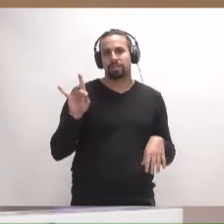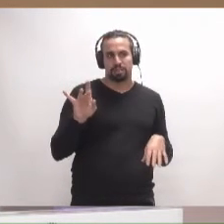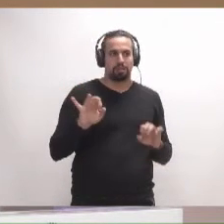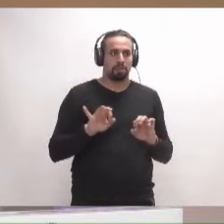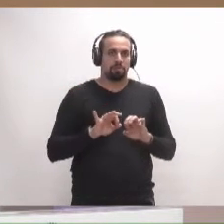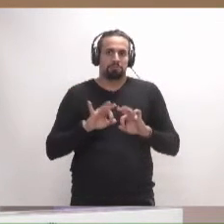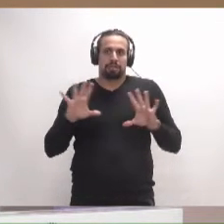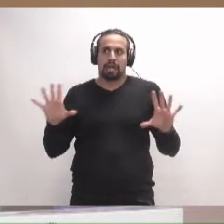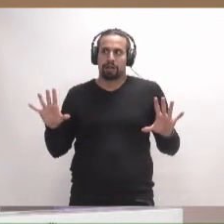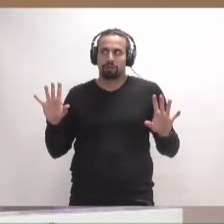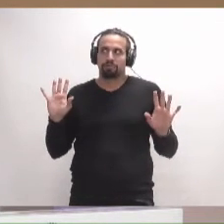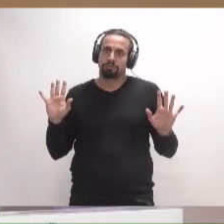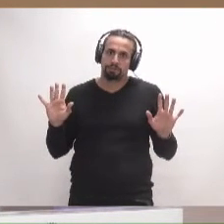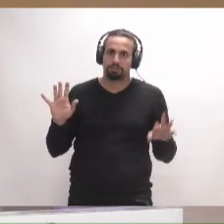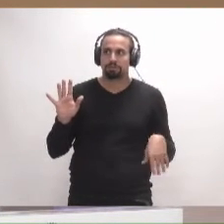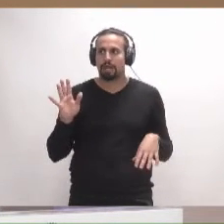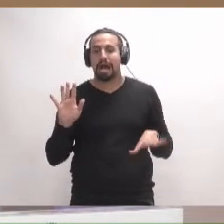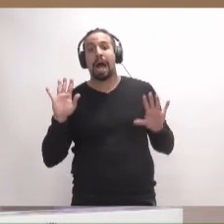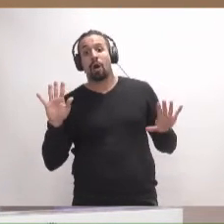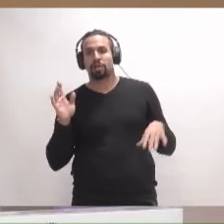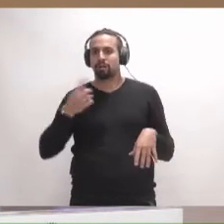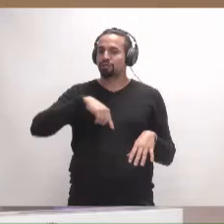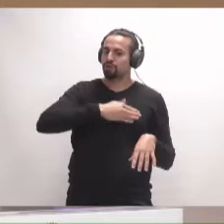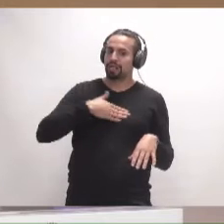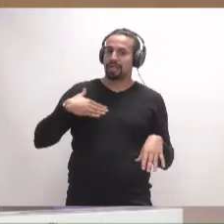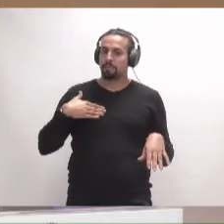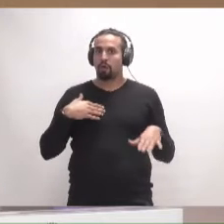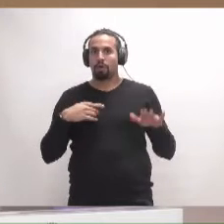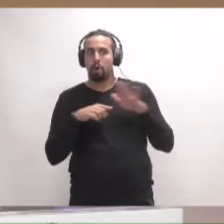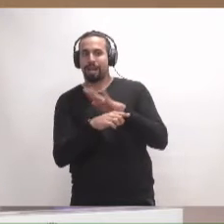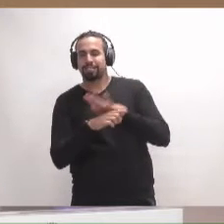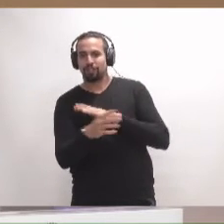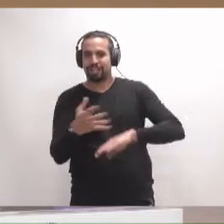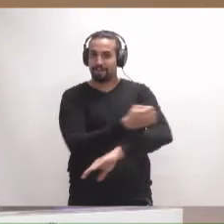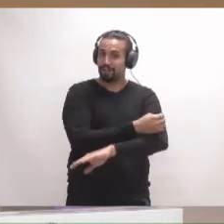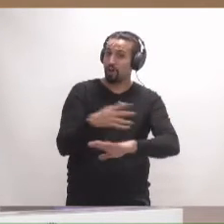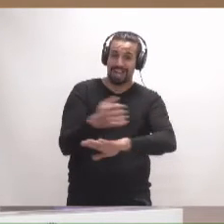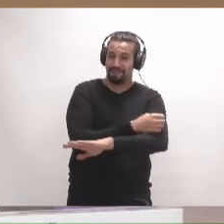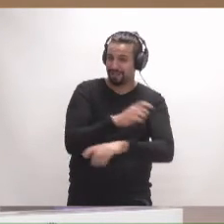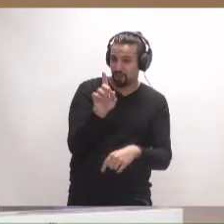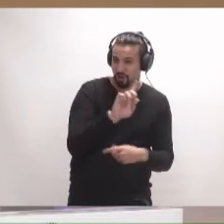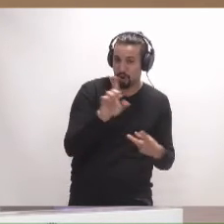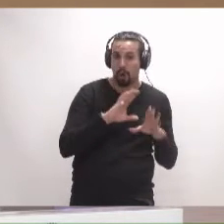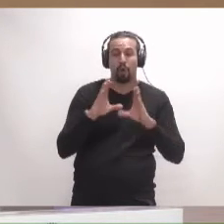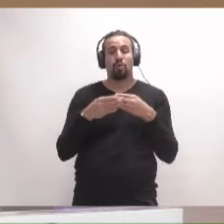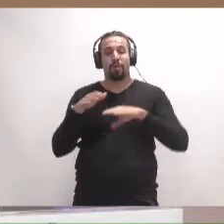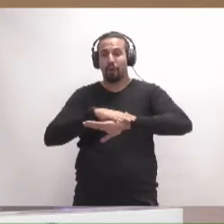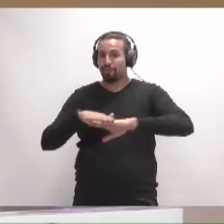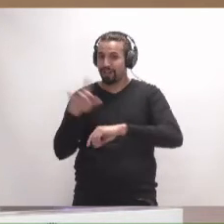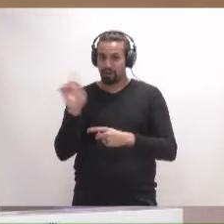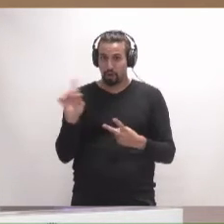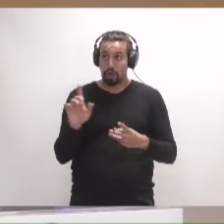precisamente, salvo que queremos torpedear la gestión del Cabildo, y no la gestión del Cabildo ni del Grupo de Gobierno,